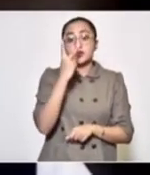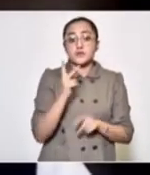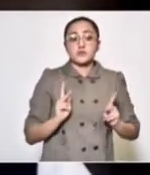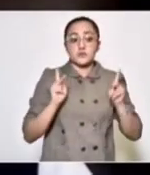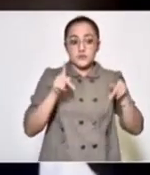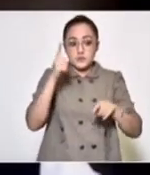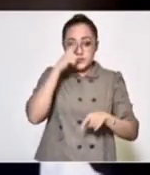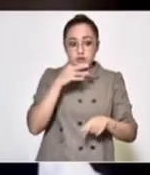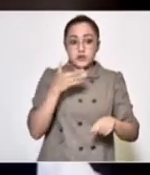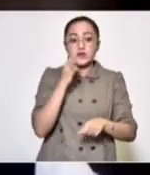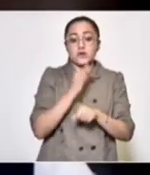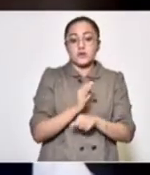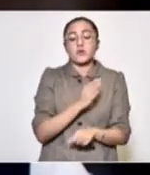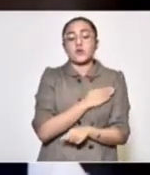garantizar su buen estado de conservación.